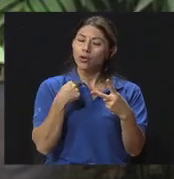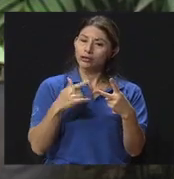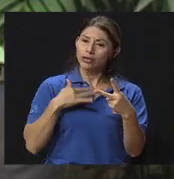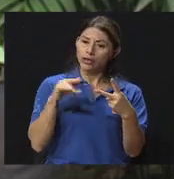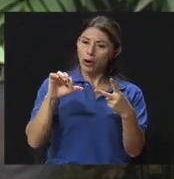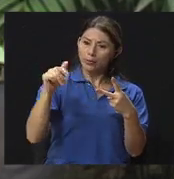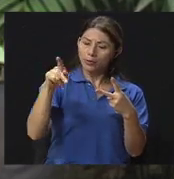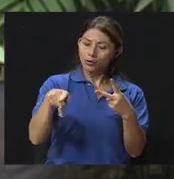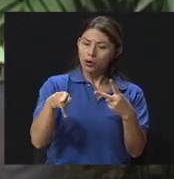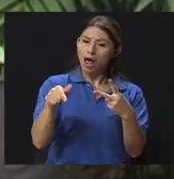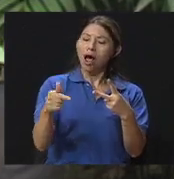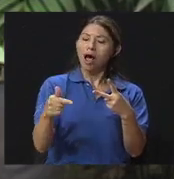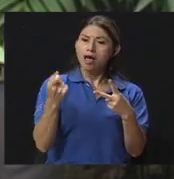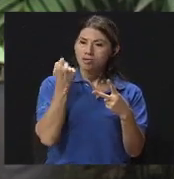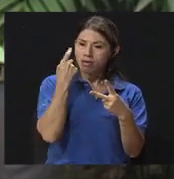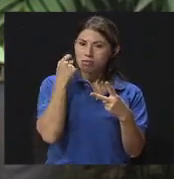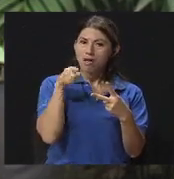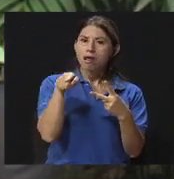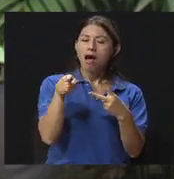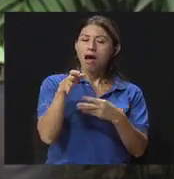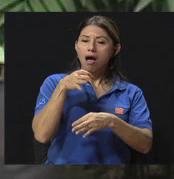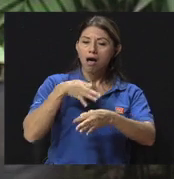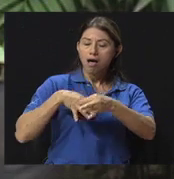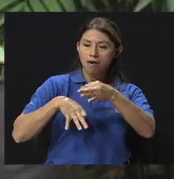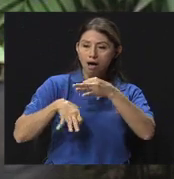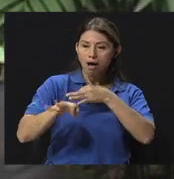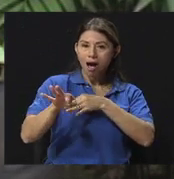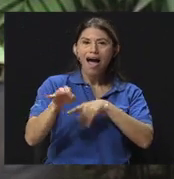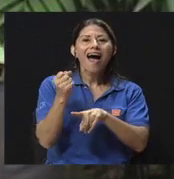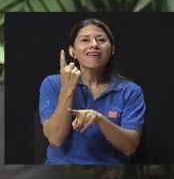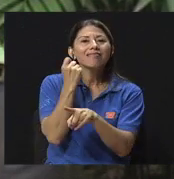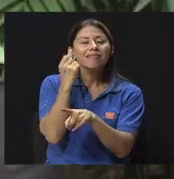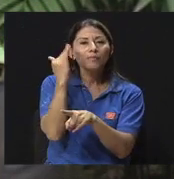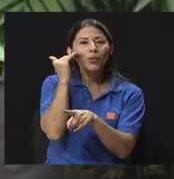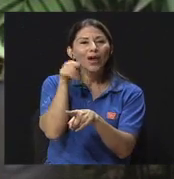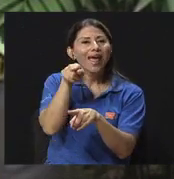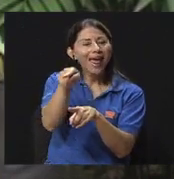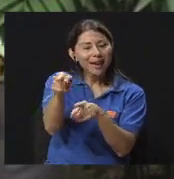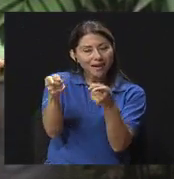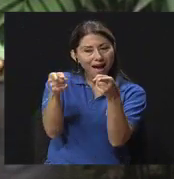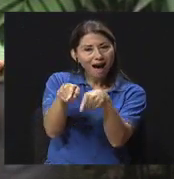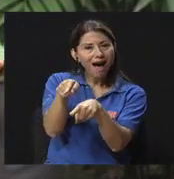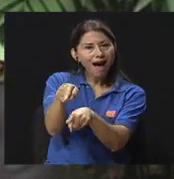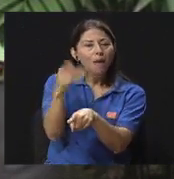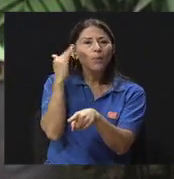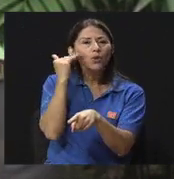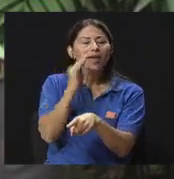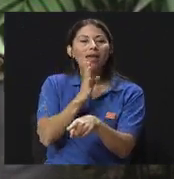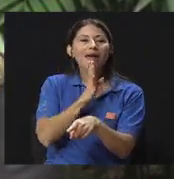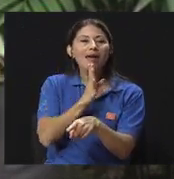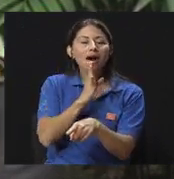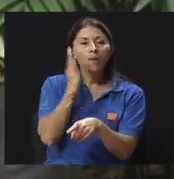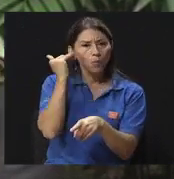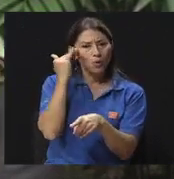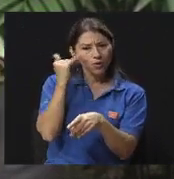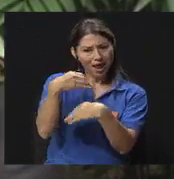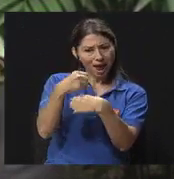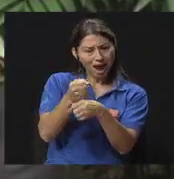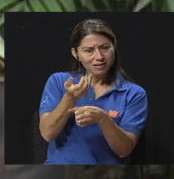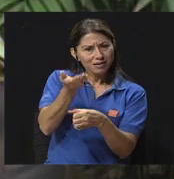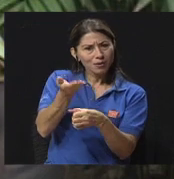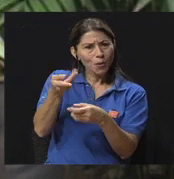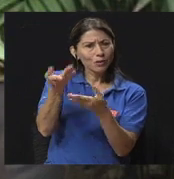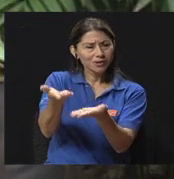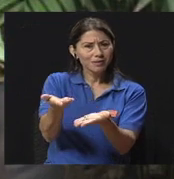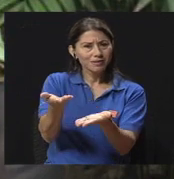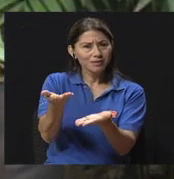del otro muchas veces, para desde ahí poder entender por qué actúa de la manera que actúa, por qué habla de la manera que habla, por qué hace las cosas como las